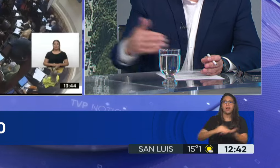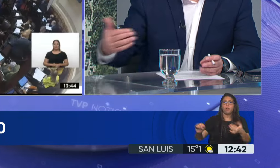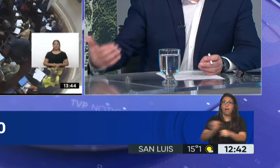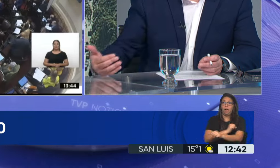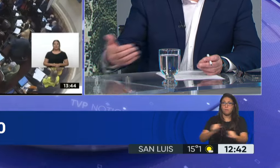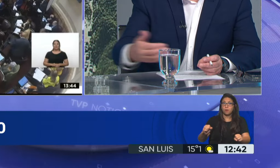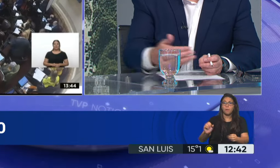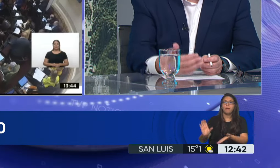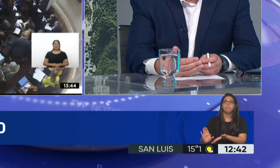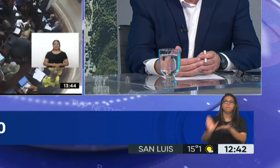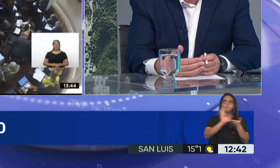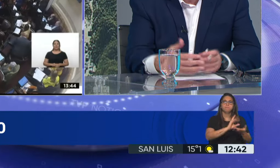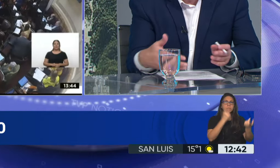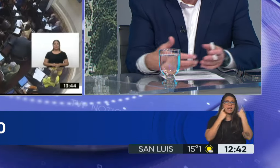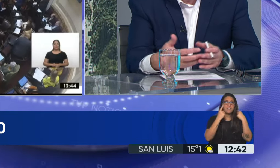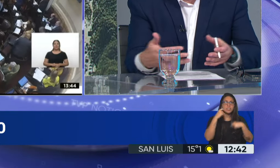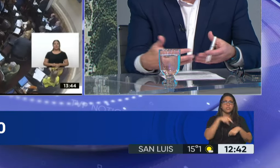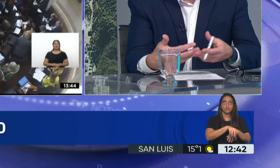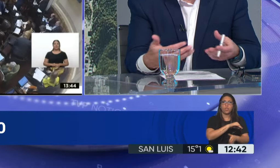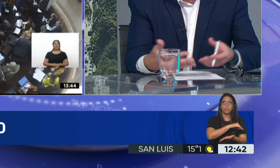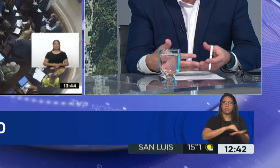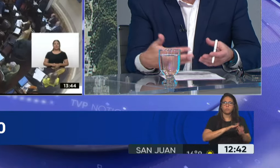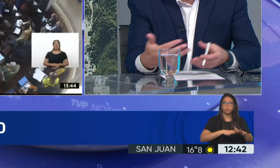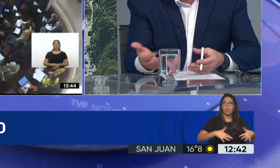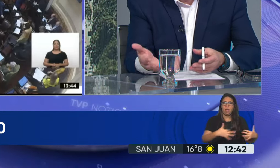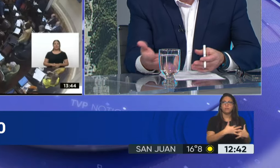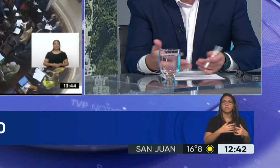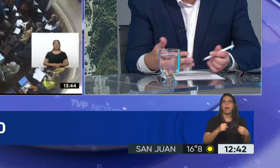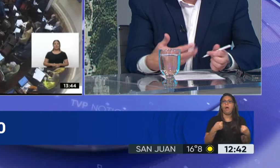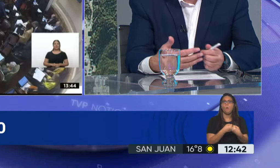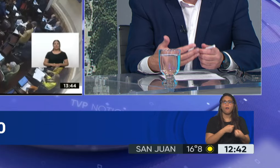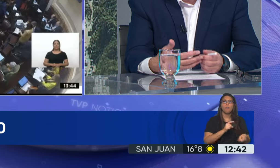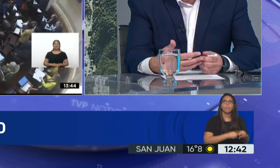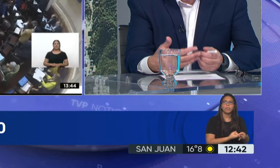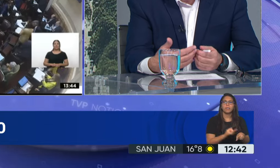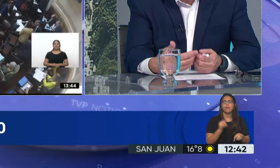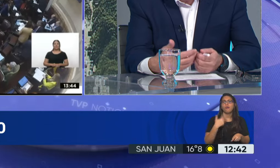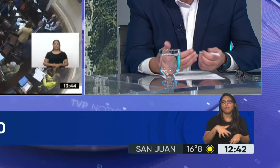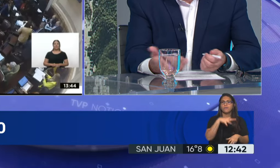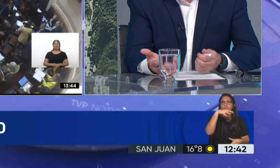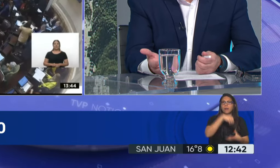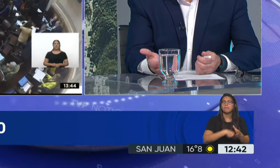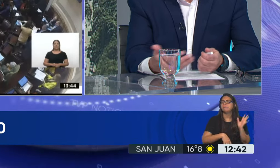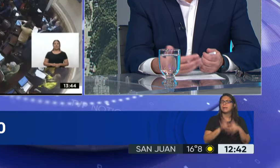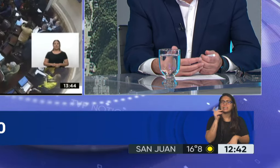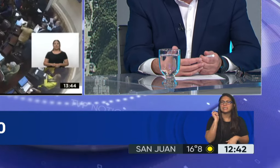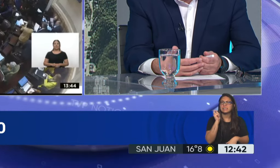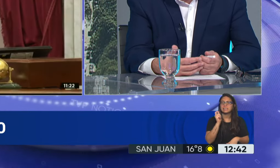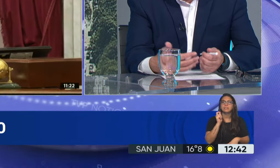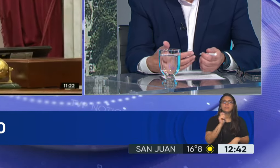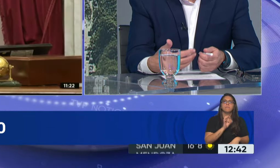y pasa a revisión a la Cámara Baja con acuerdos políticos, acuerdos parlamentarios, principalmente con quienes, con las fuerzas